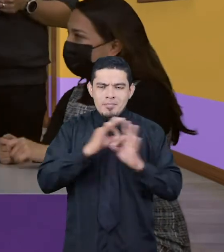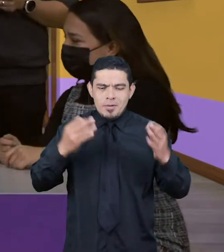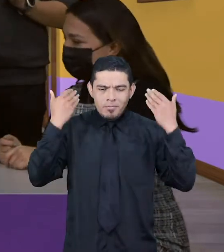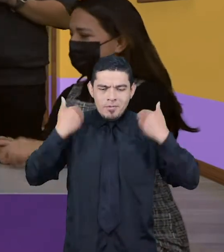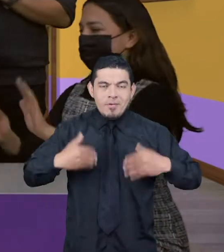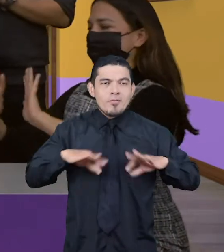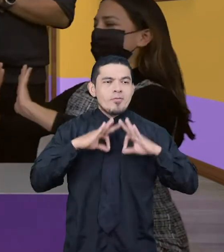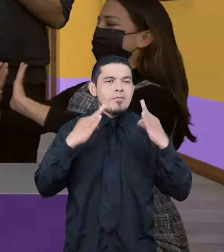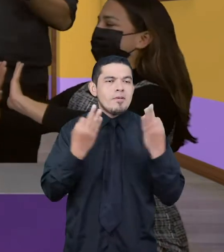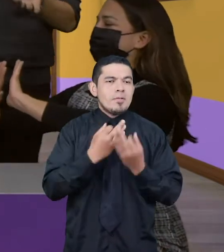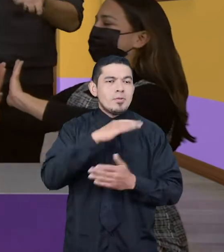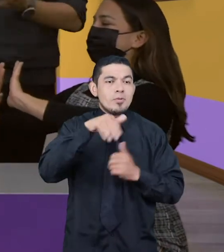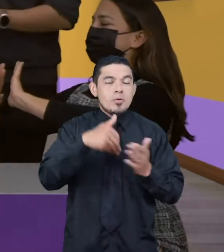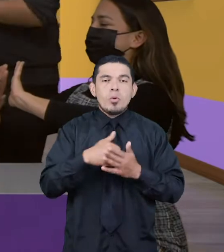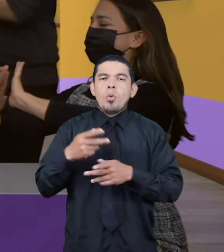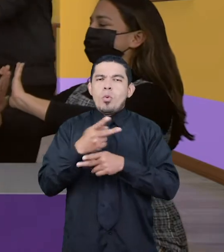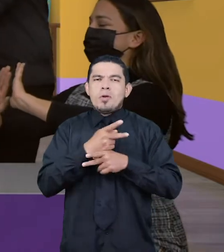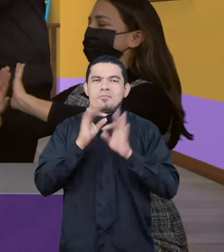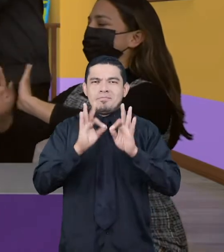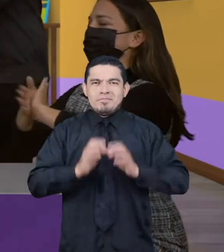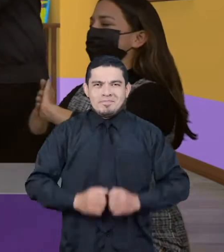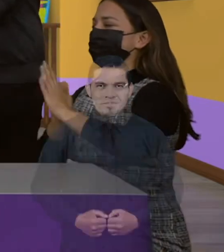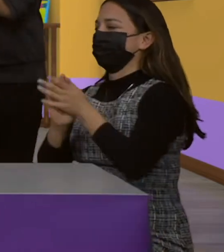familia. Muy bien, debemos cuidarnos.